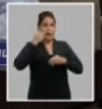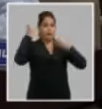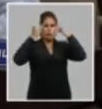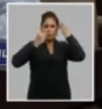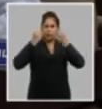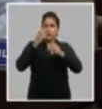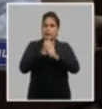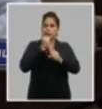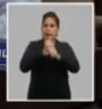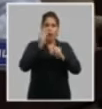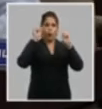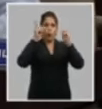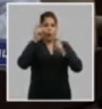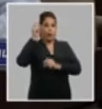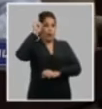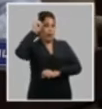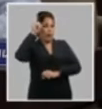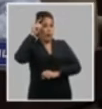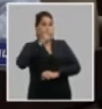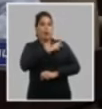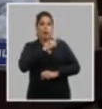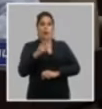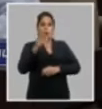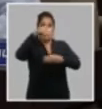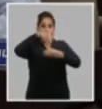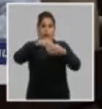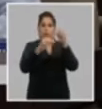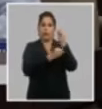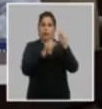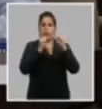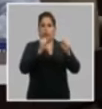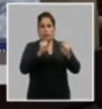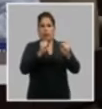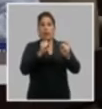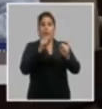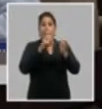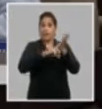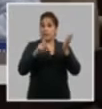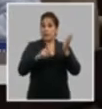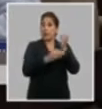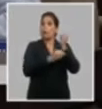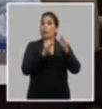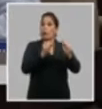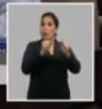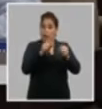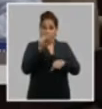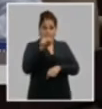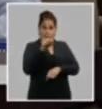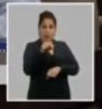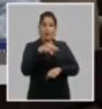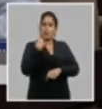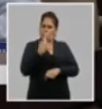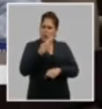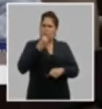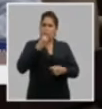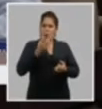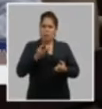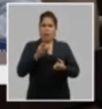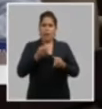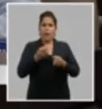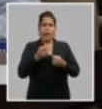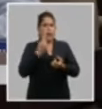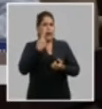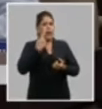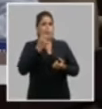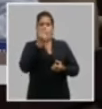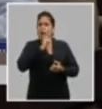ejercemos el trabajo político ideológico desde una revolución en el poder y por lo tanto un partido en el poder y eso nos puede hacer